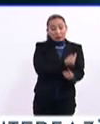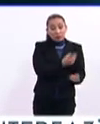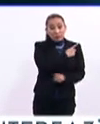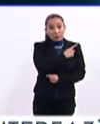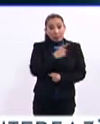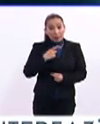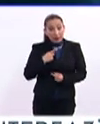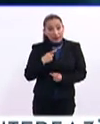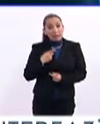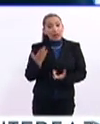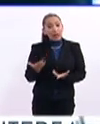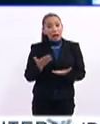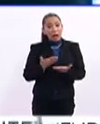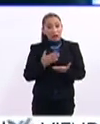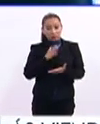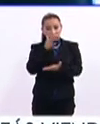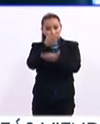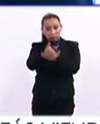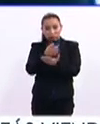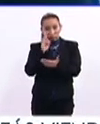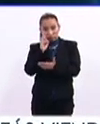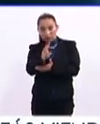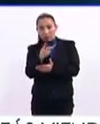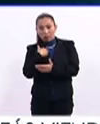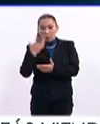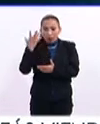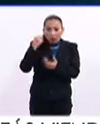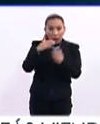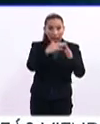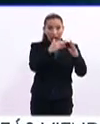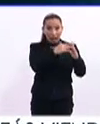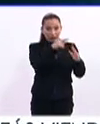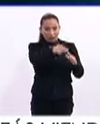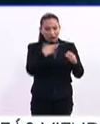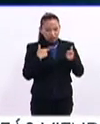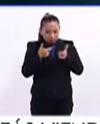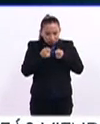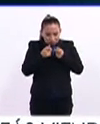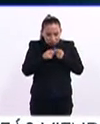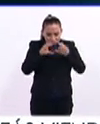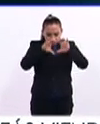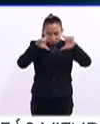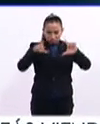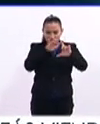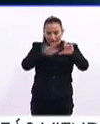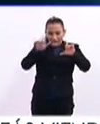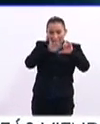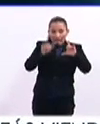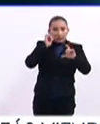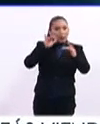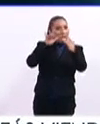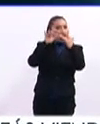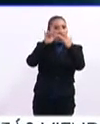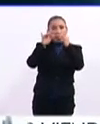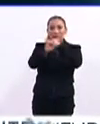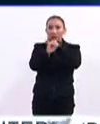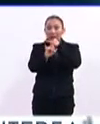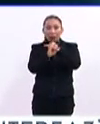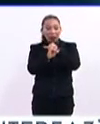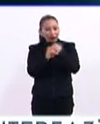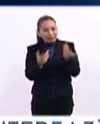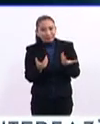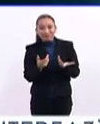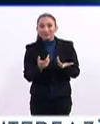tienen acceso hoy en día desde la casa a dispositivos que les permiten estar conectados y